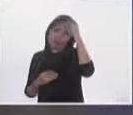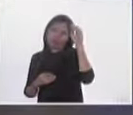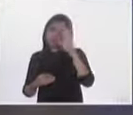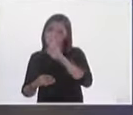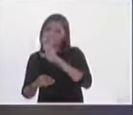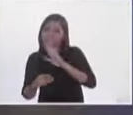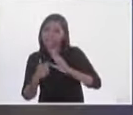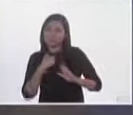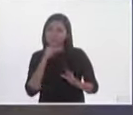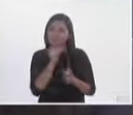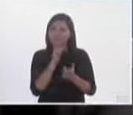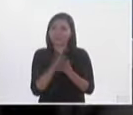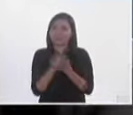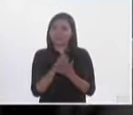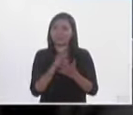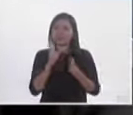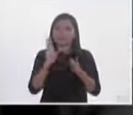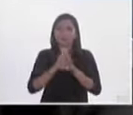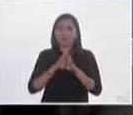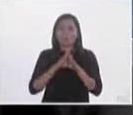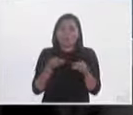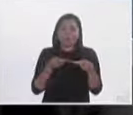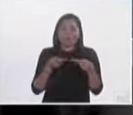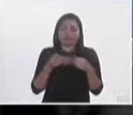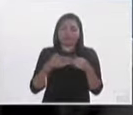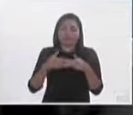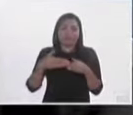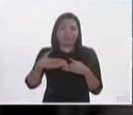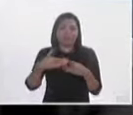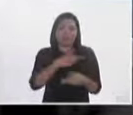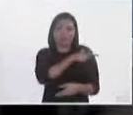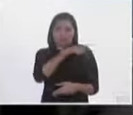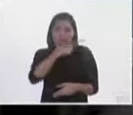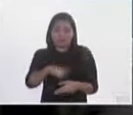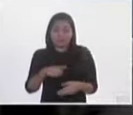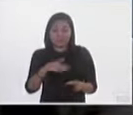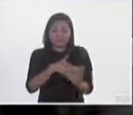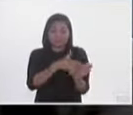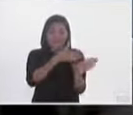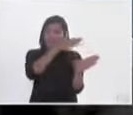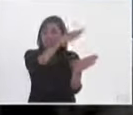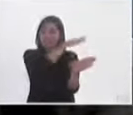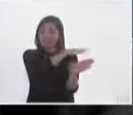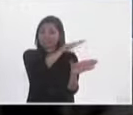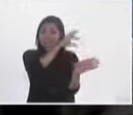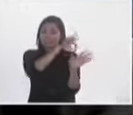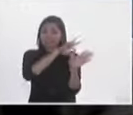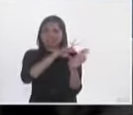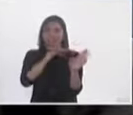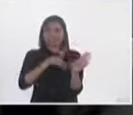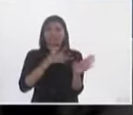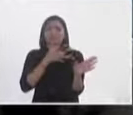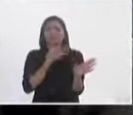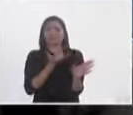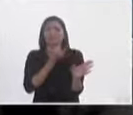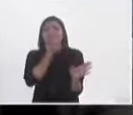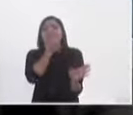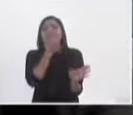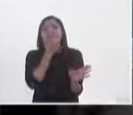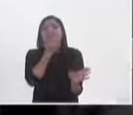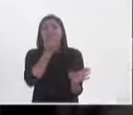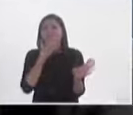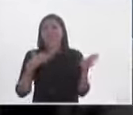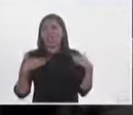quisiera referir un poco al proceso general. Antes de las elecciones había un clima de desconfianza para